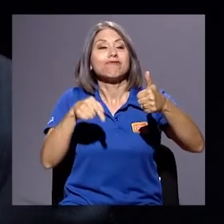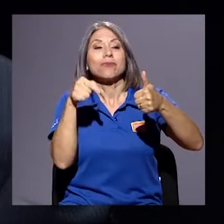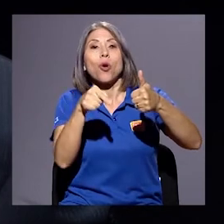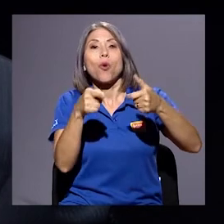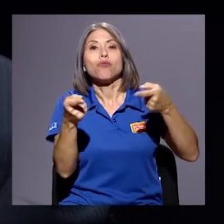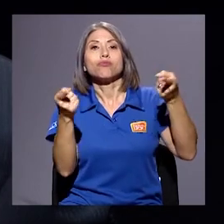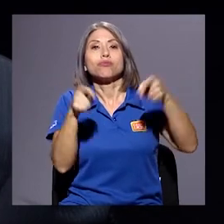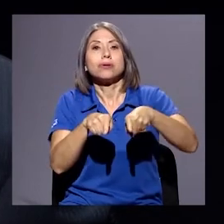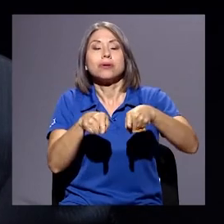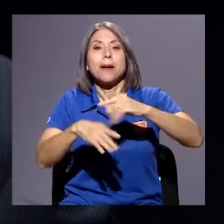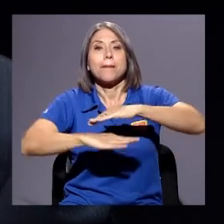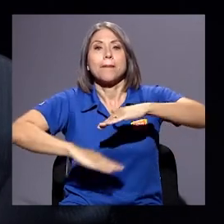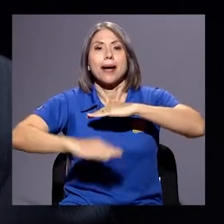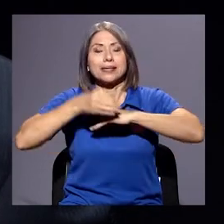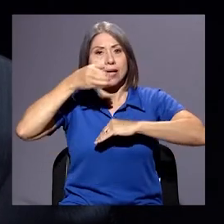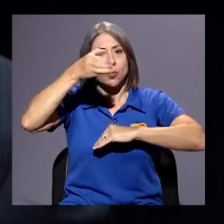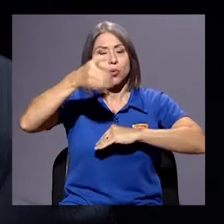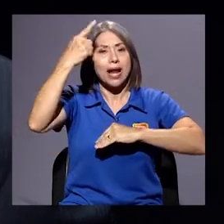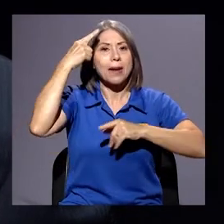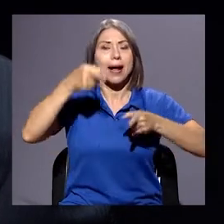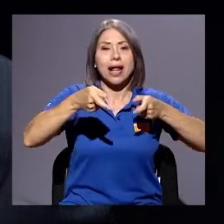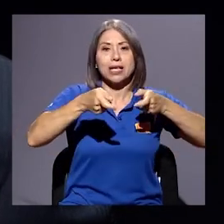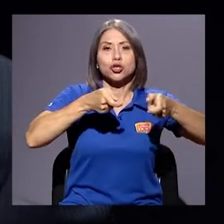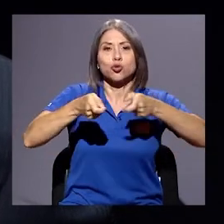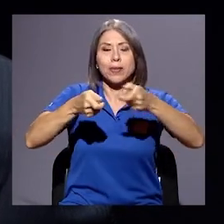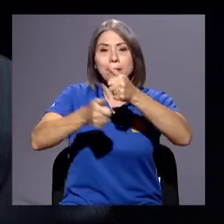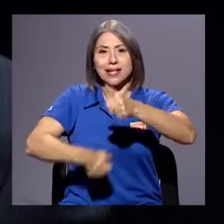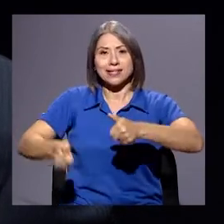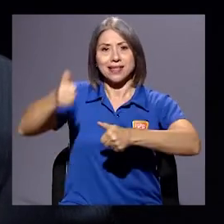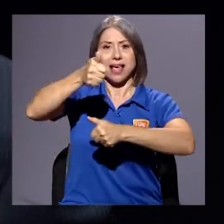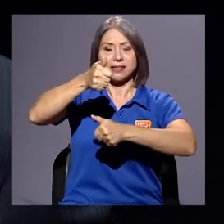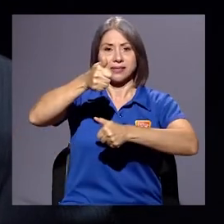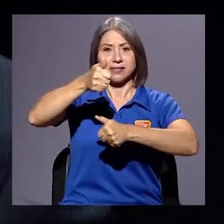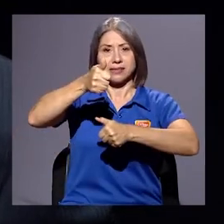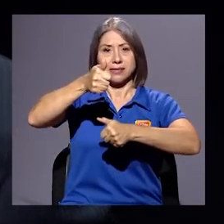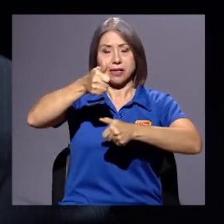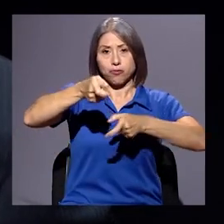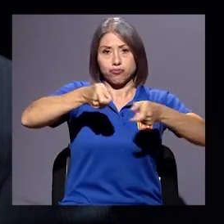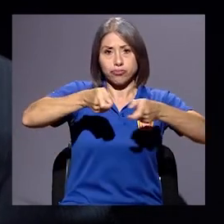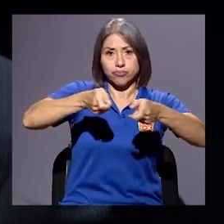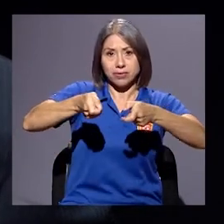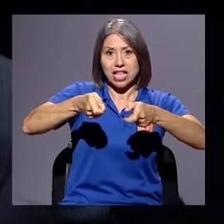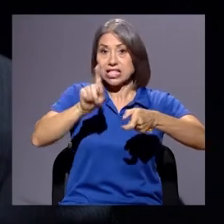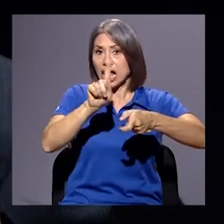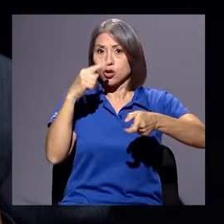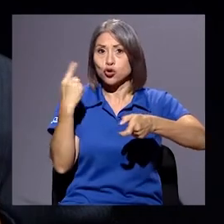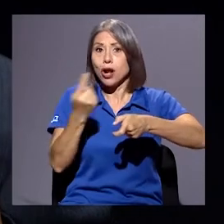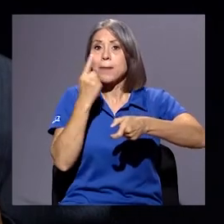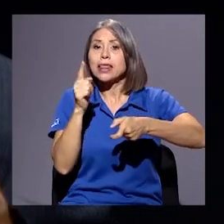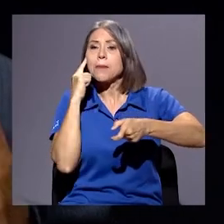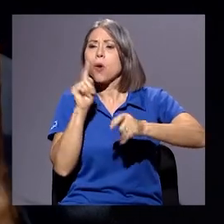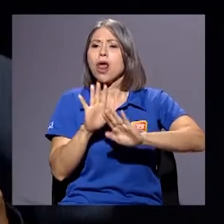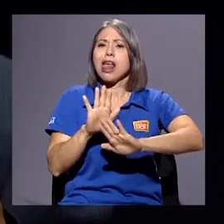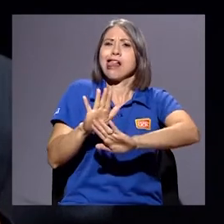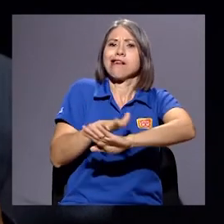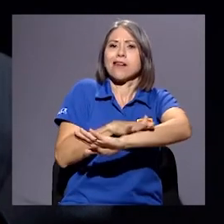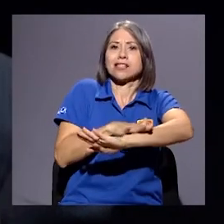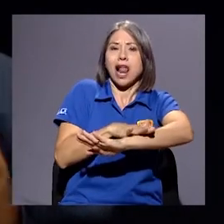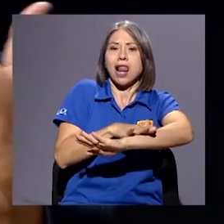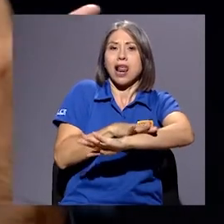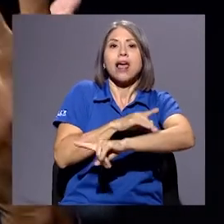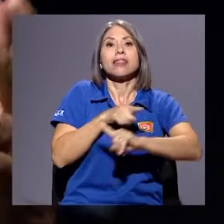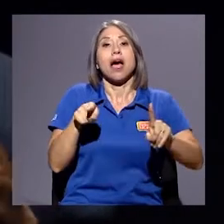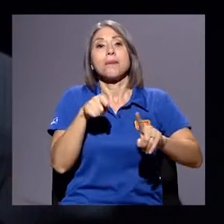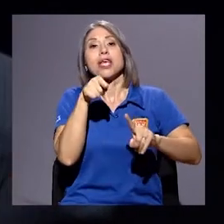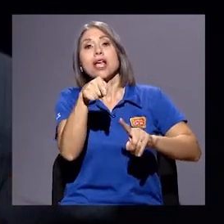cultural para supremacías, que ya no solo de carácter racial, sino que se apele a esa superioridad,